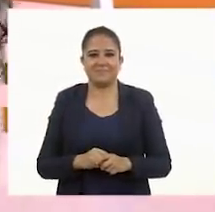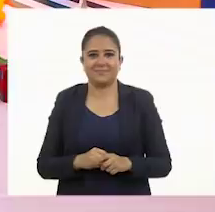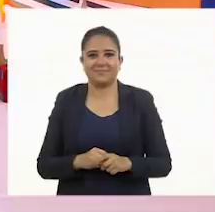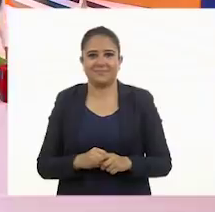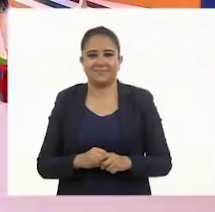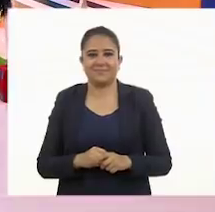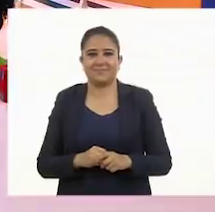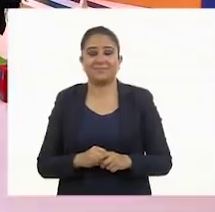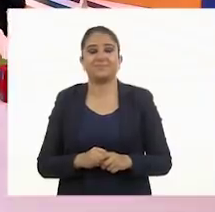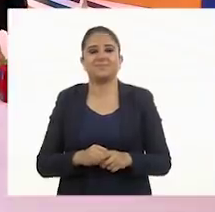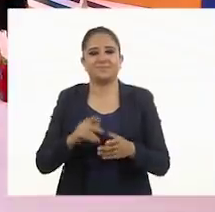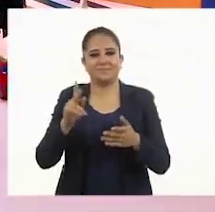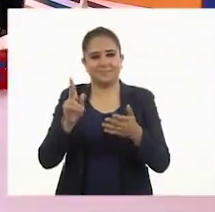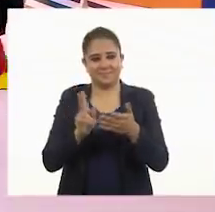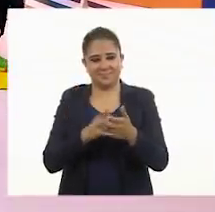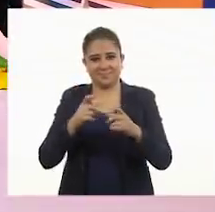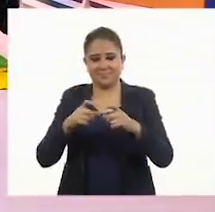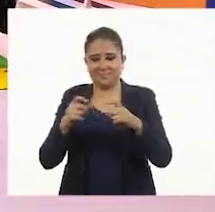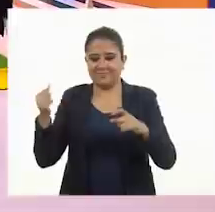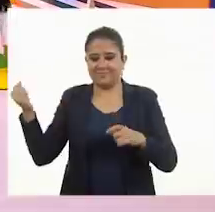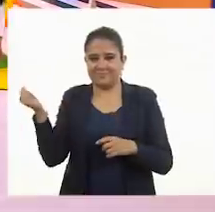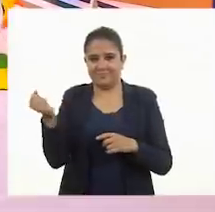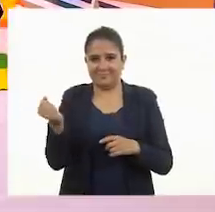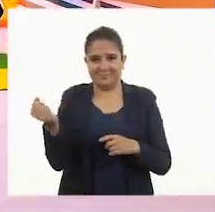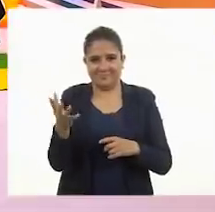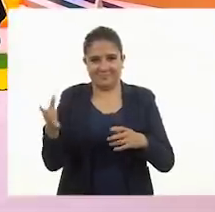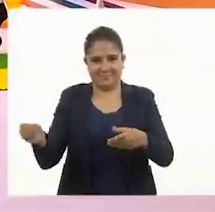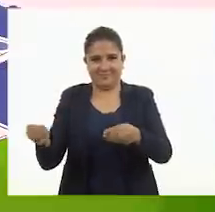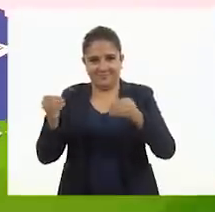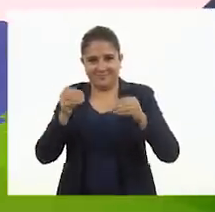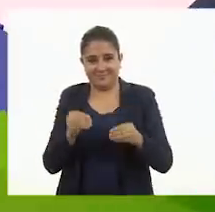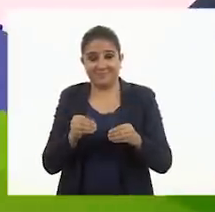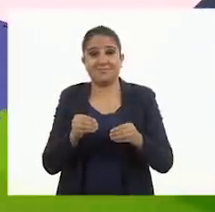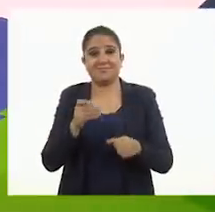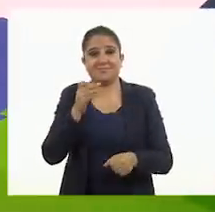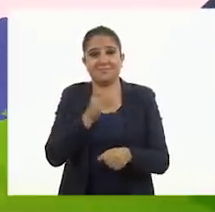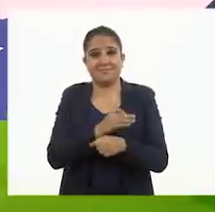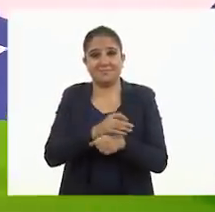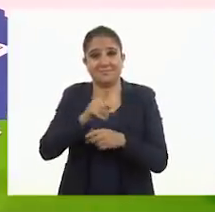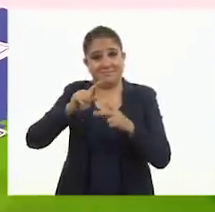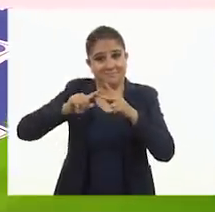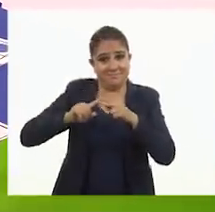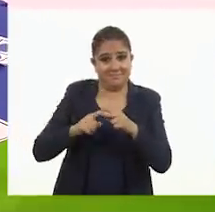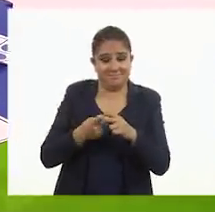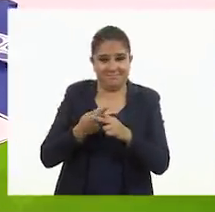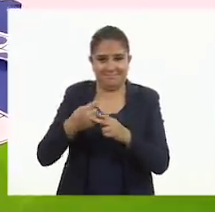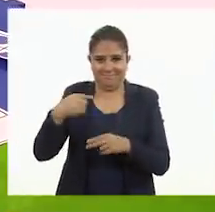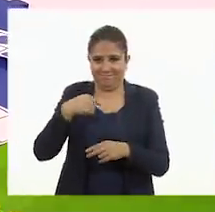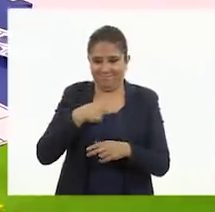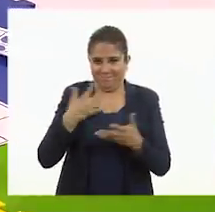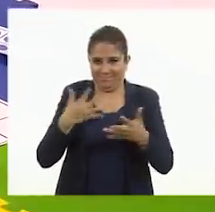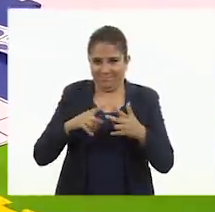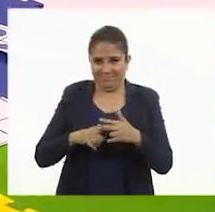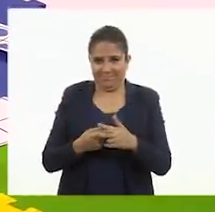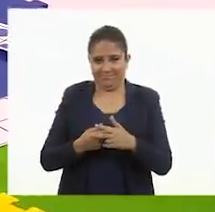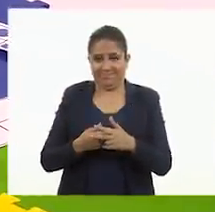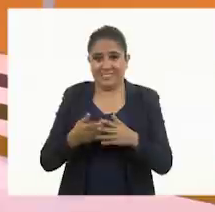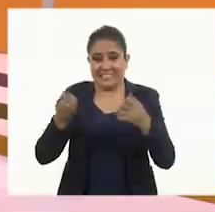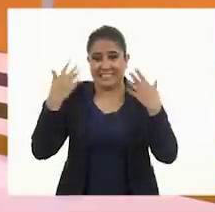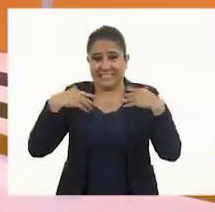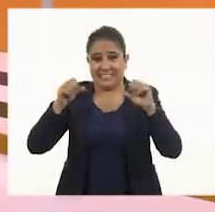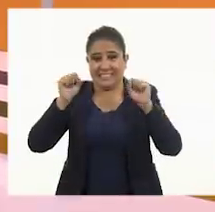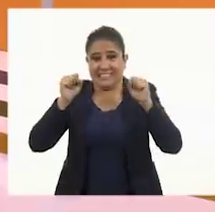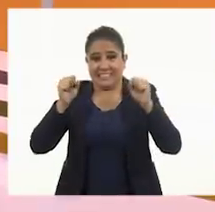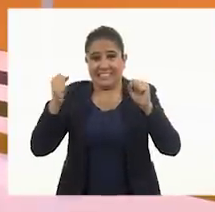Vamos a tomar nuestro dado y en esta ocasión voy a iniciar yo. ¿De acuerdo? Mándenme